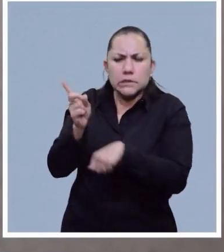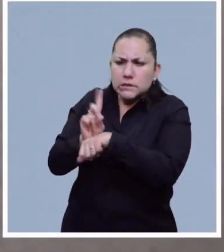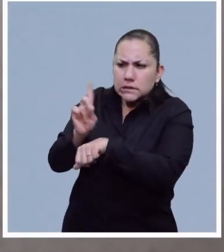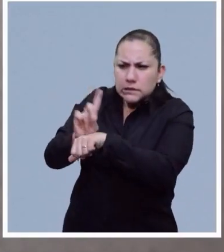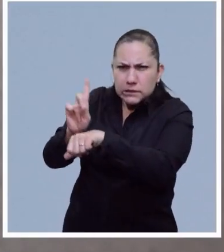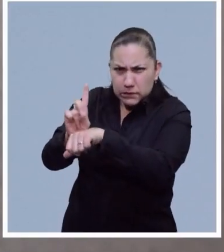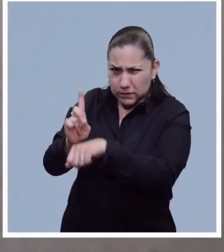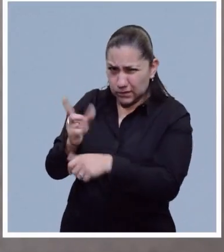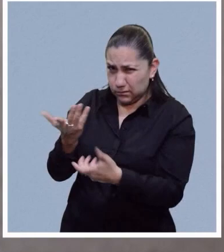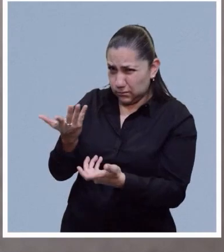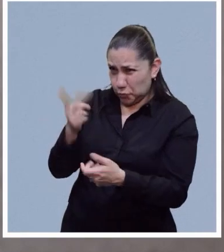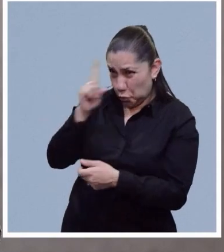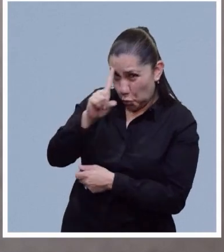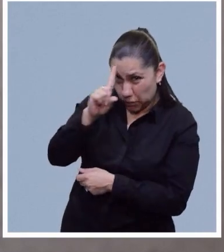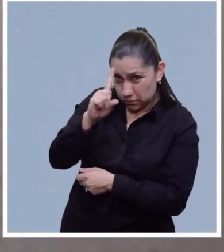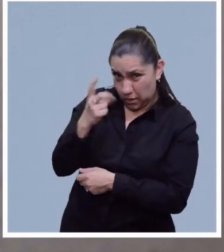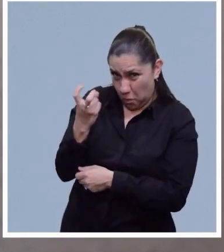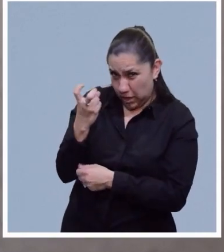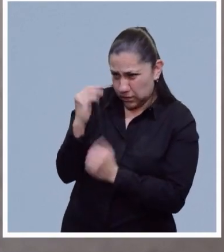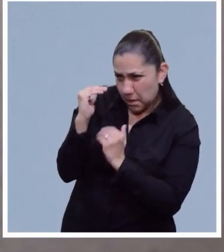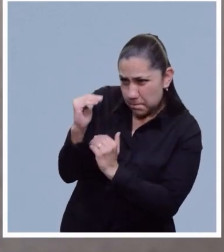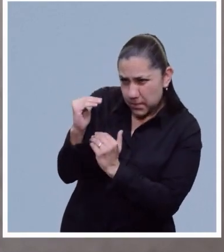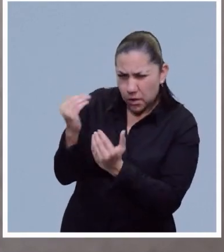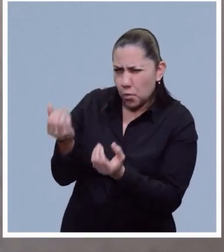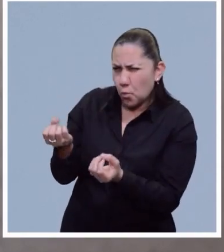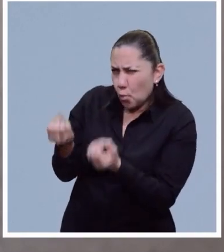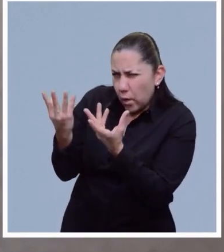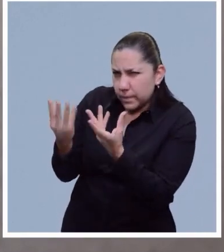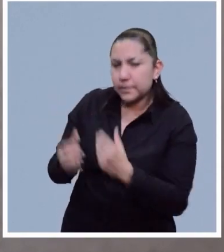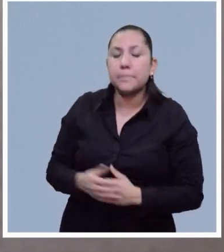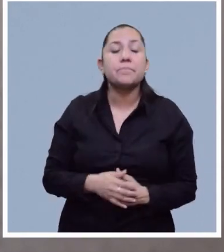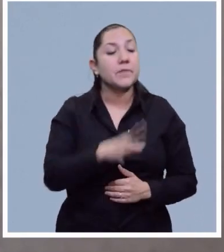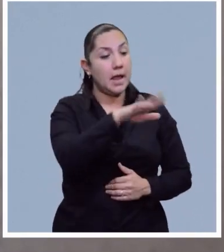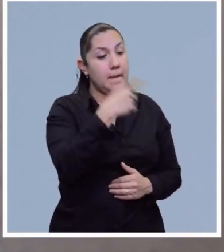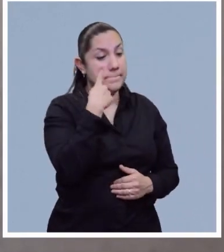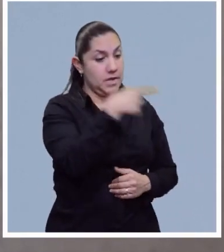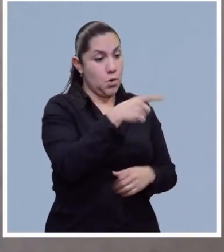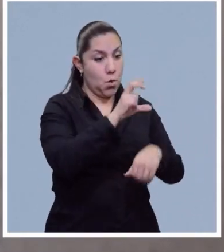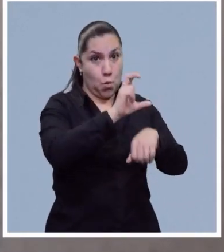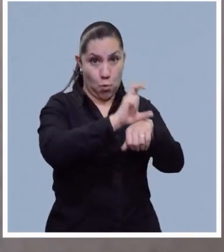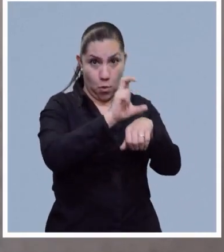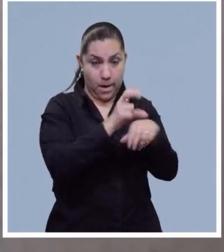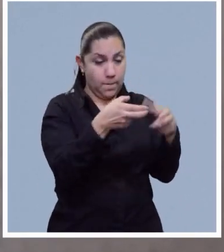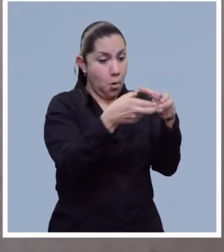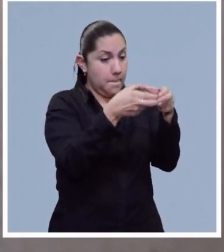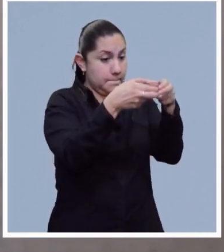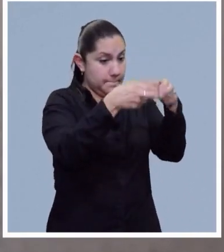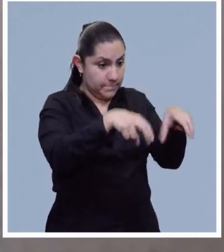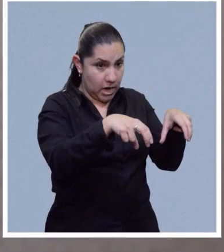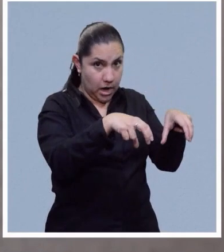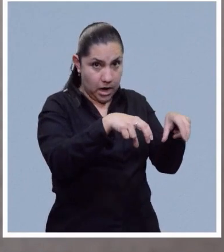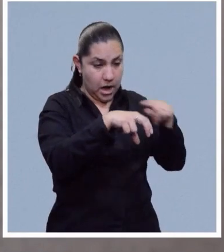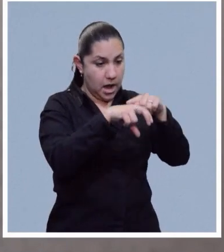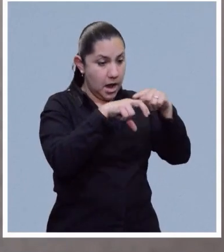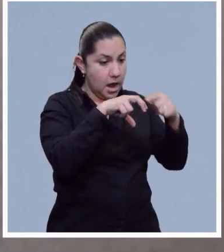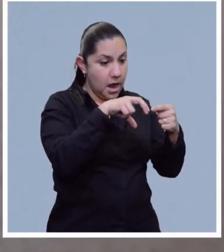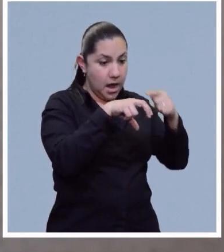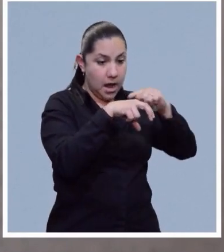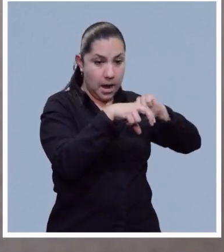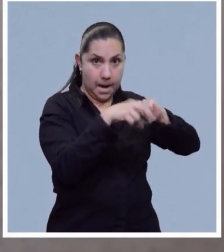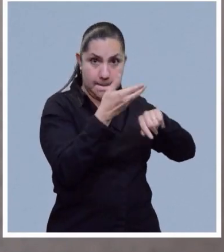Bueno, el huevo tiene una parte del cascarón, que es su cubierta, es su envase protector.